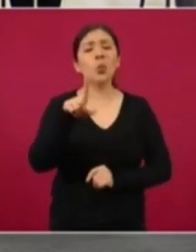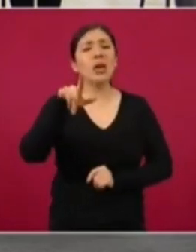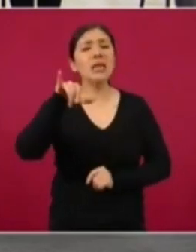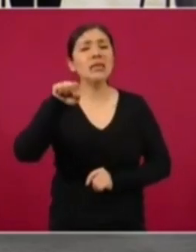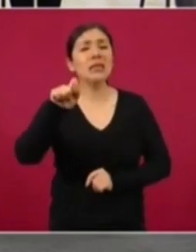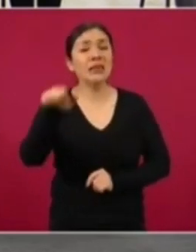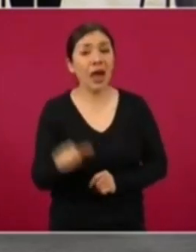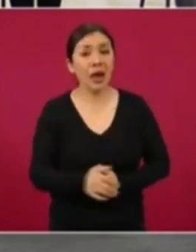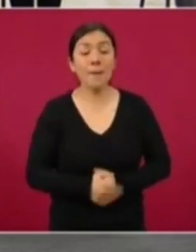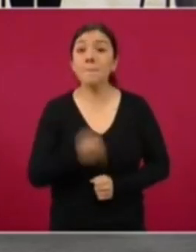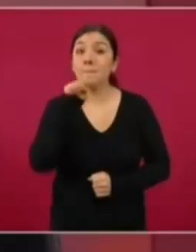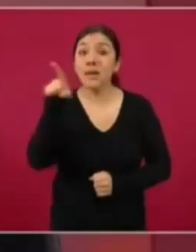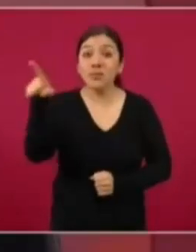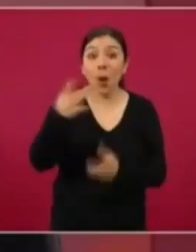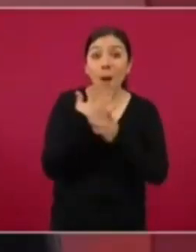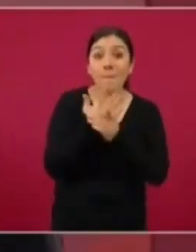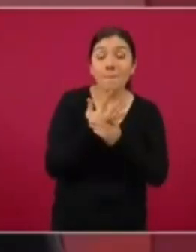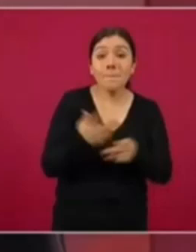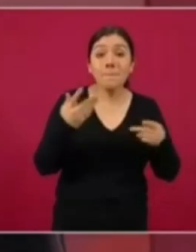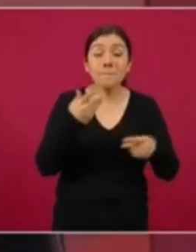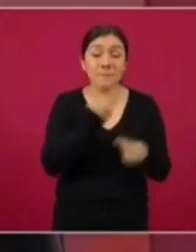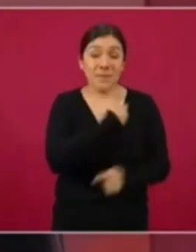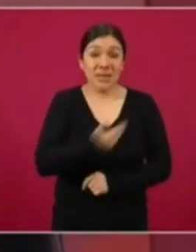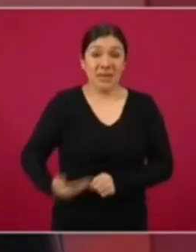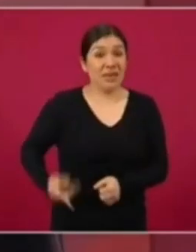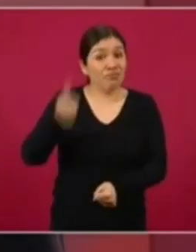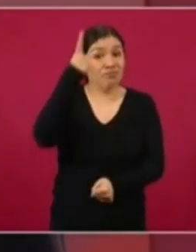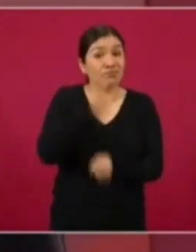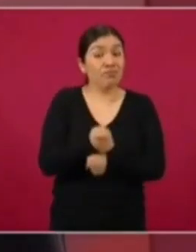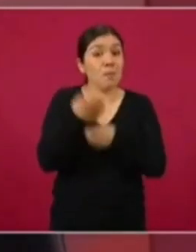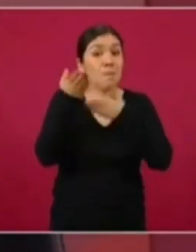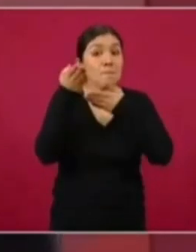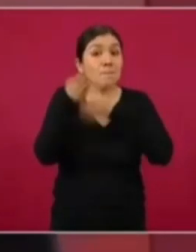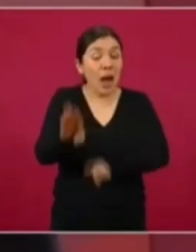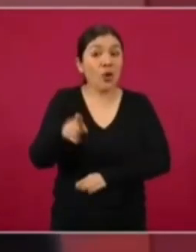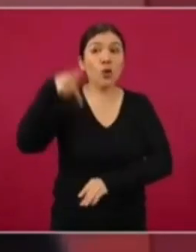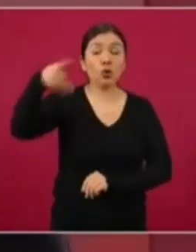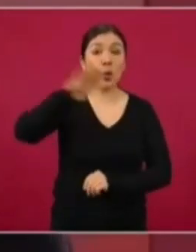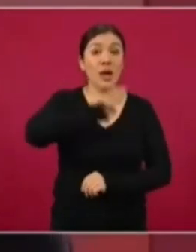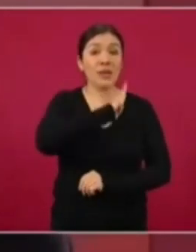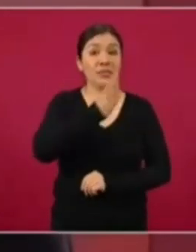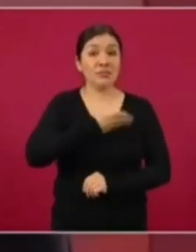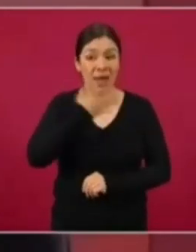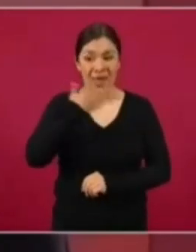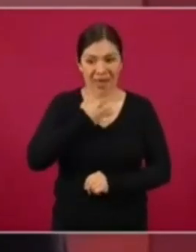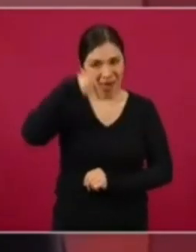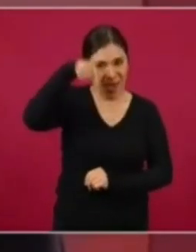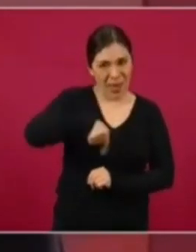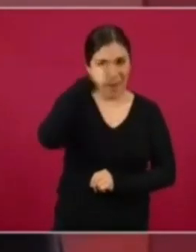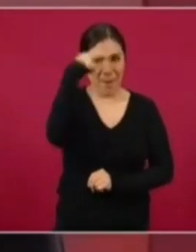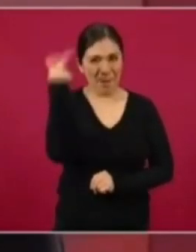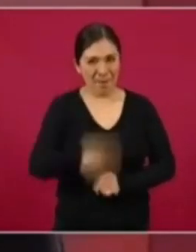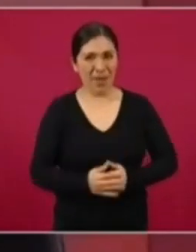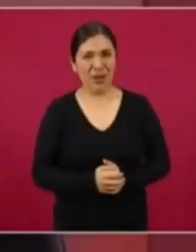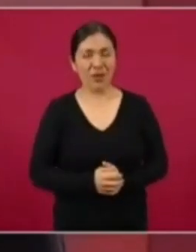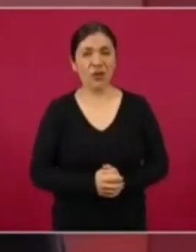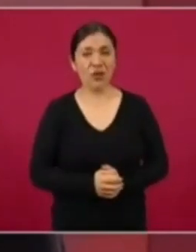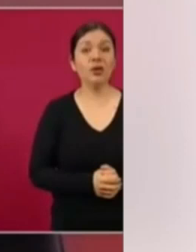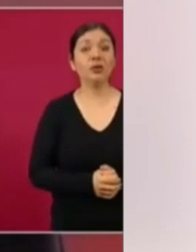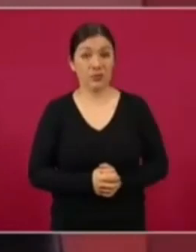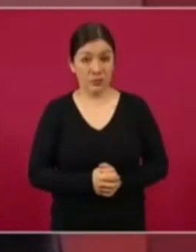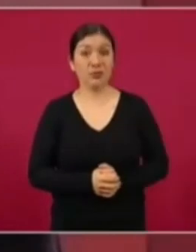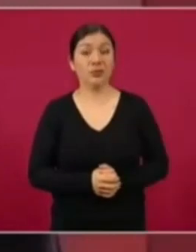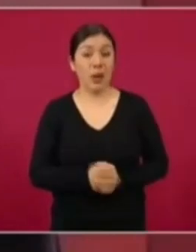principal banco español en México, incluso el